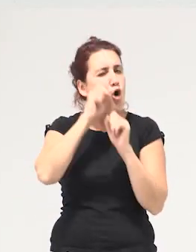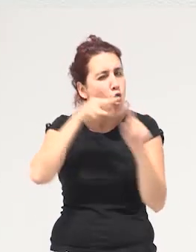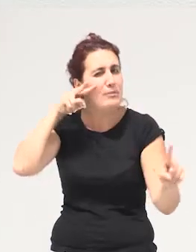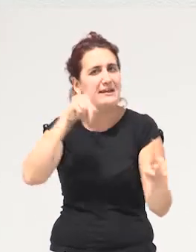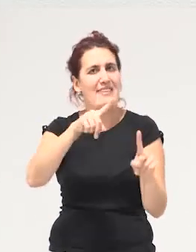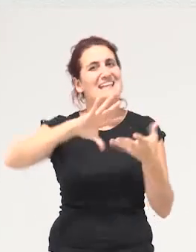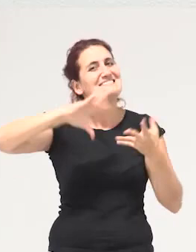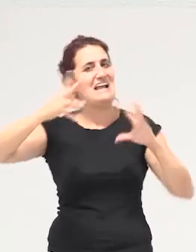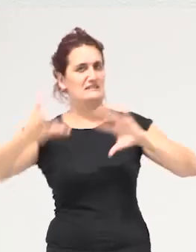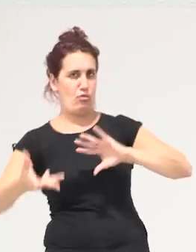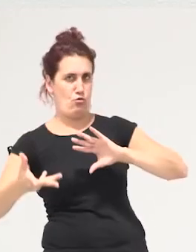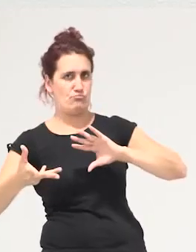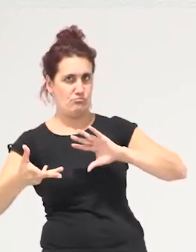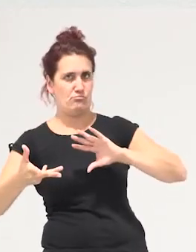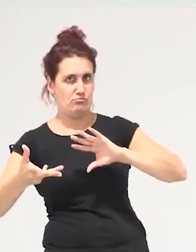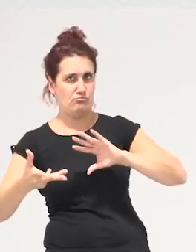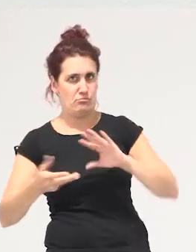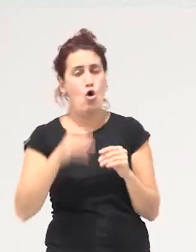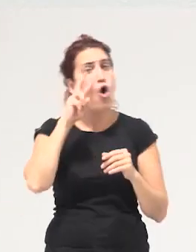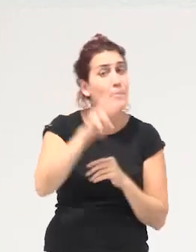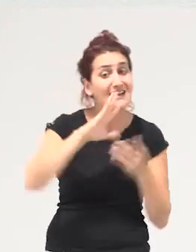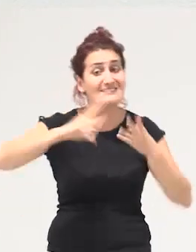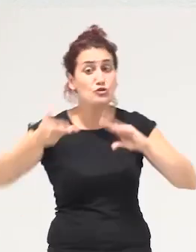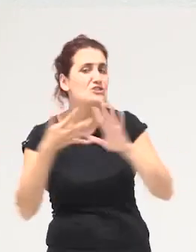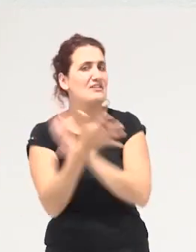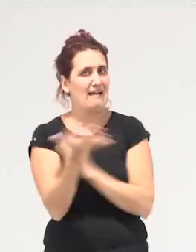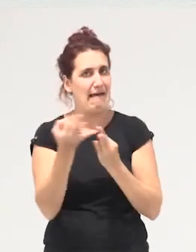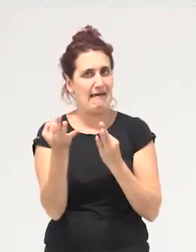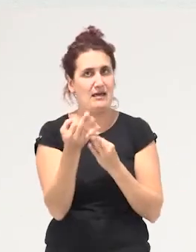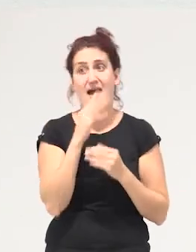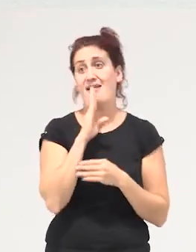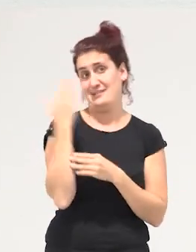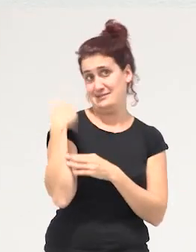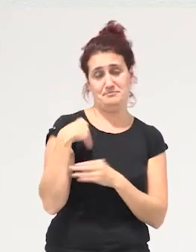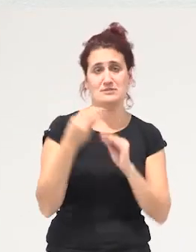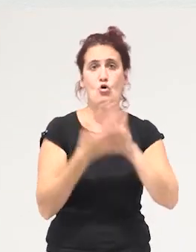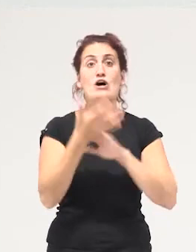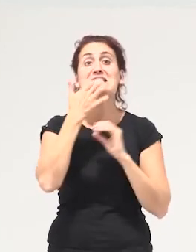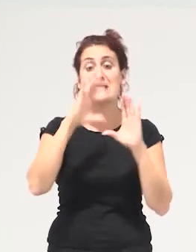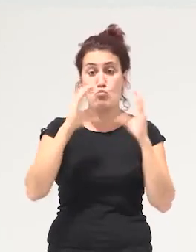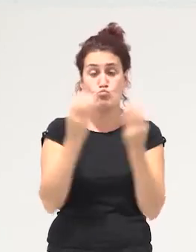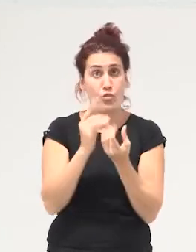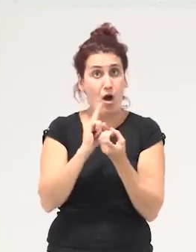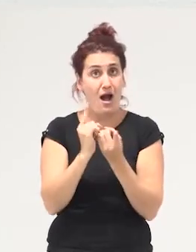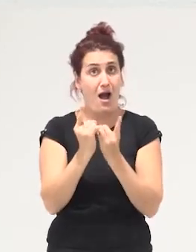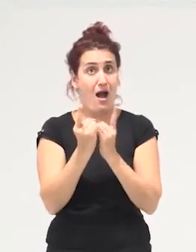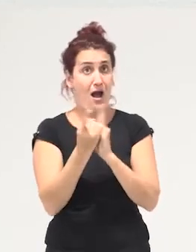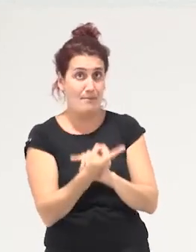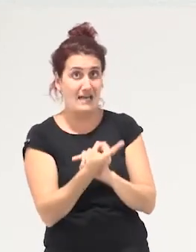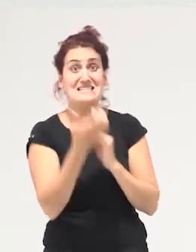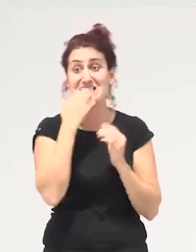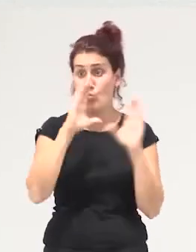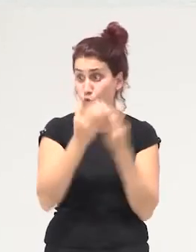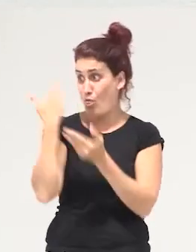transición una óptica de transición significa decir volviendo a lo de antes si el mundo está cambiando si el mundo no va a volver a ser